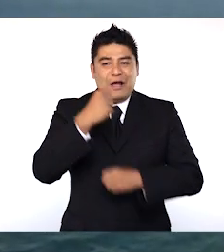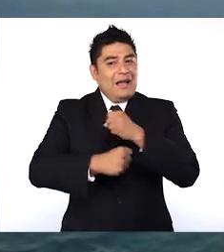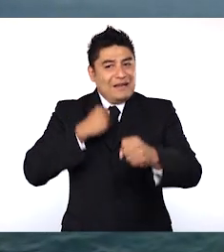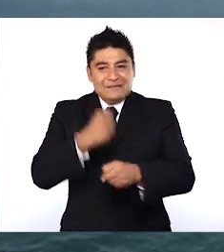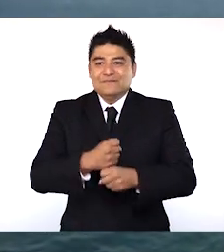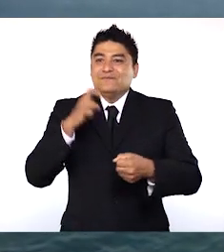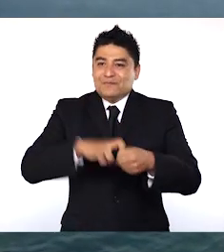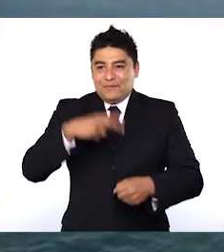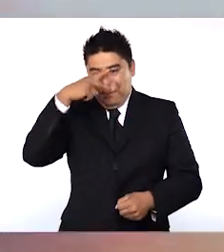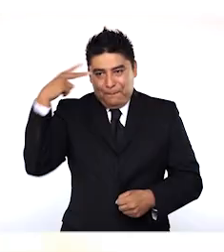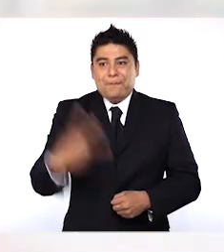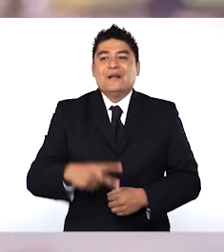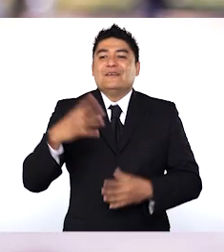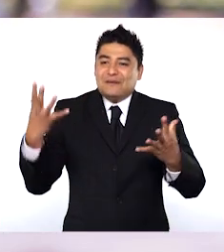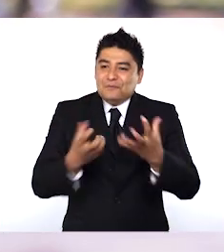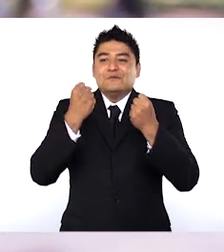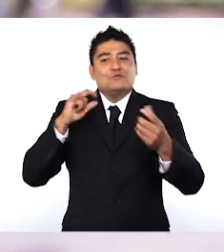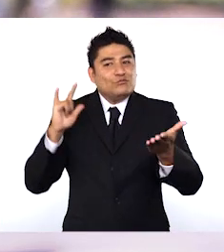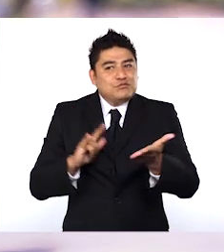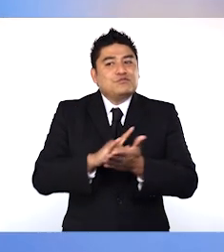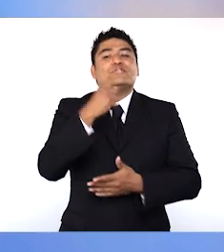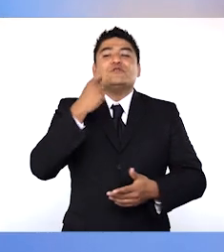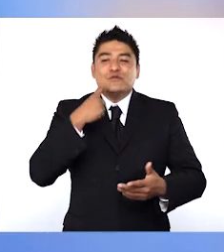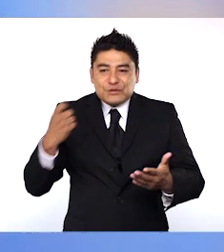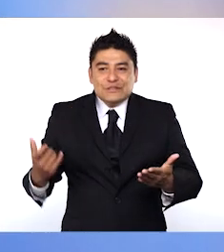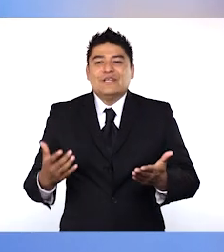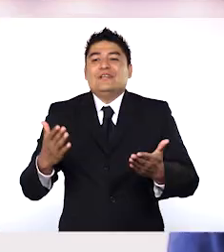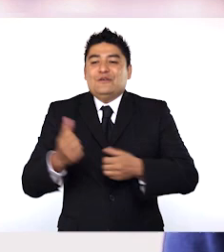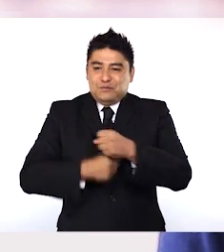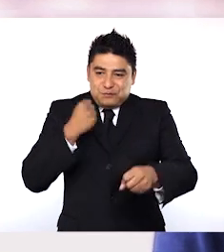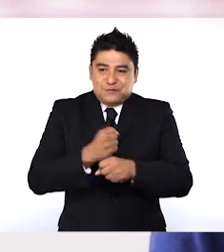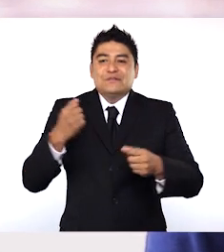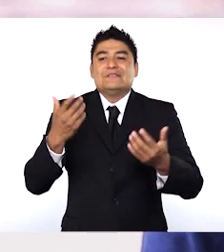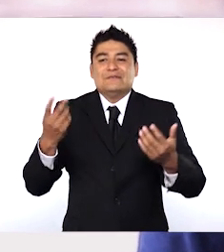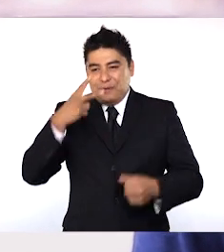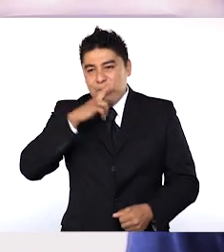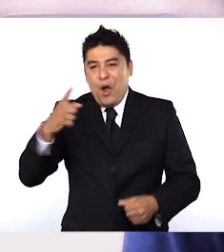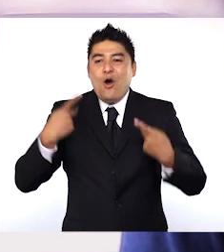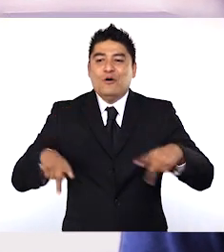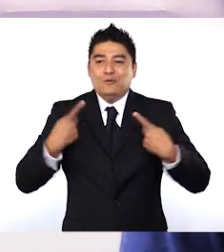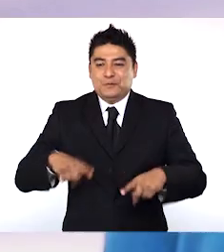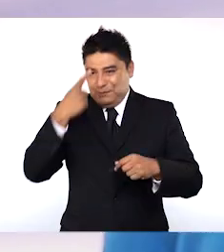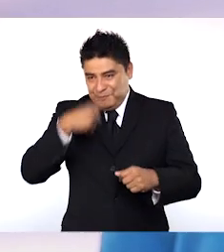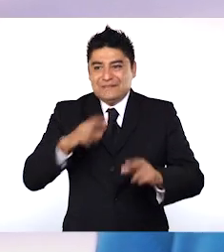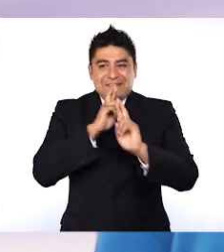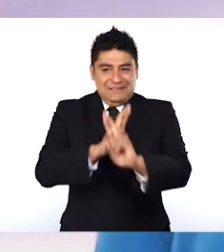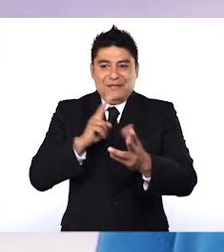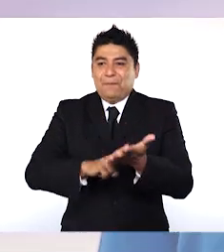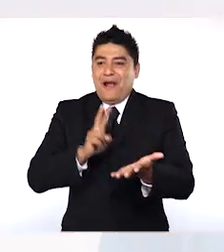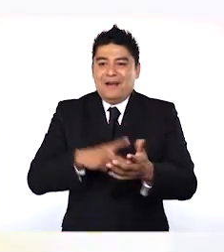se atrevió a despegar. Cada año nuevo es una oportunidad para ser mejores personas, para respetar y valorar la diversidad de México.